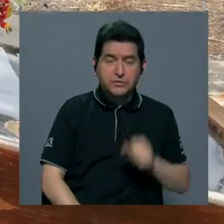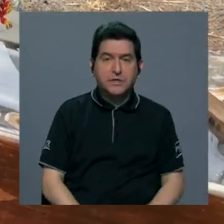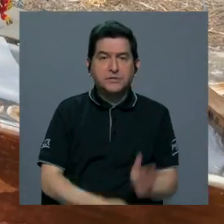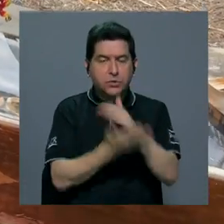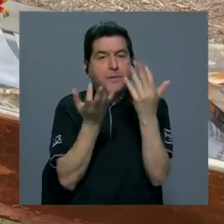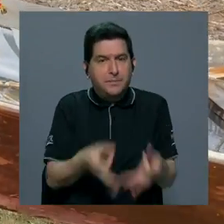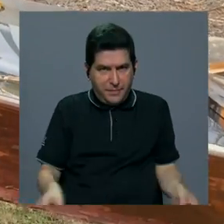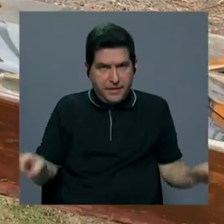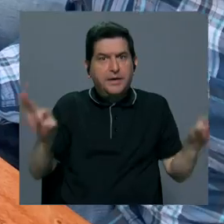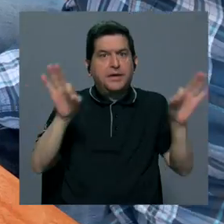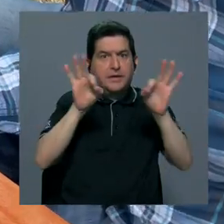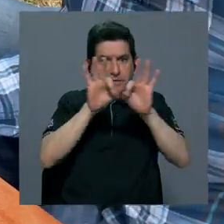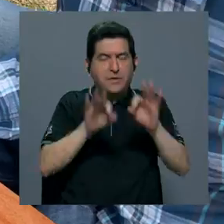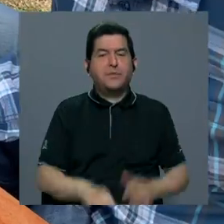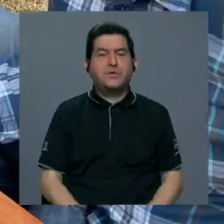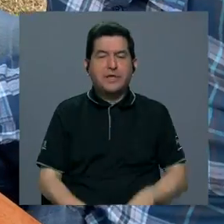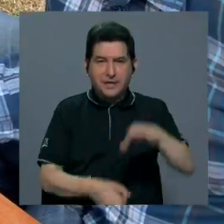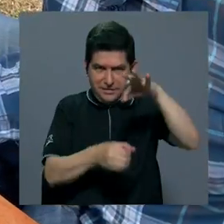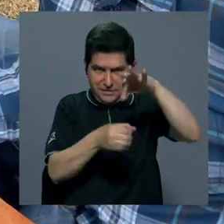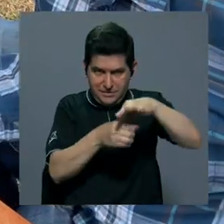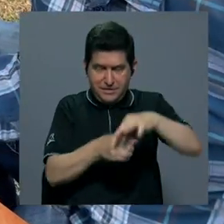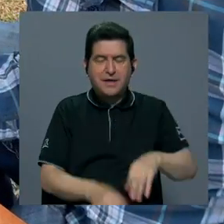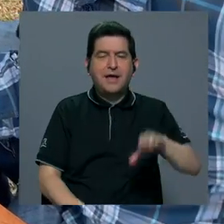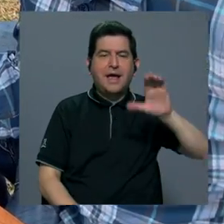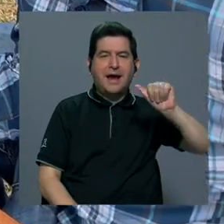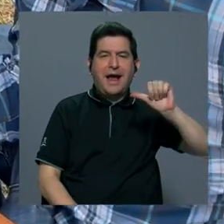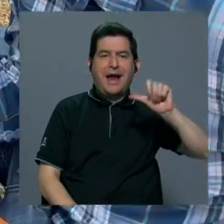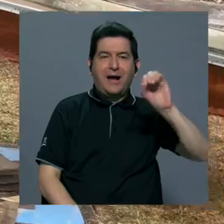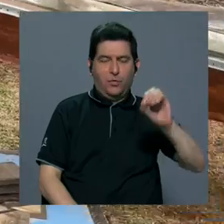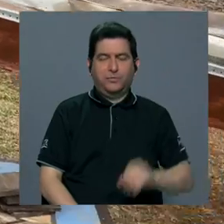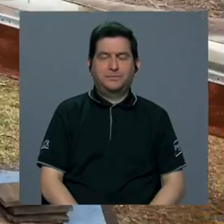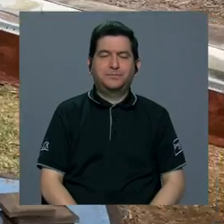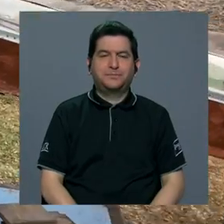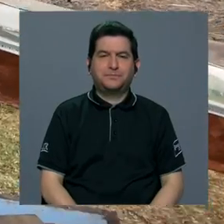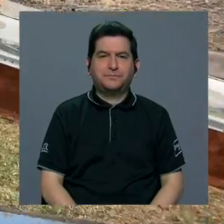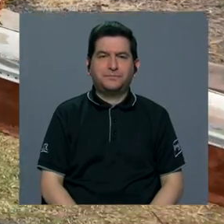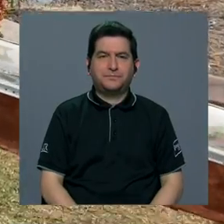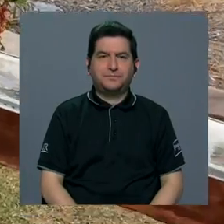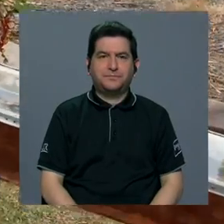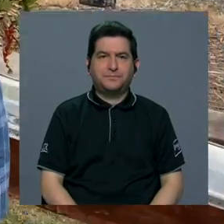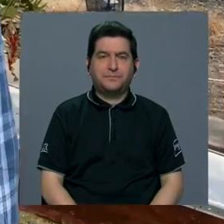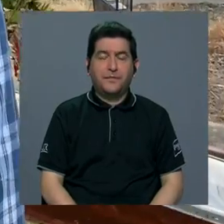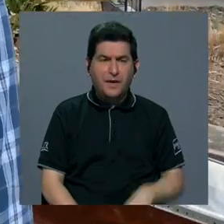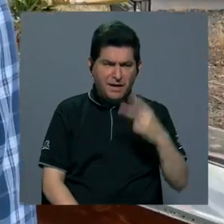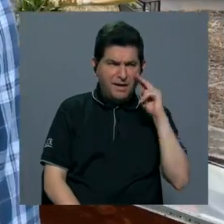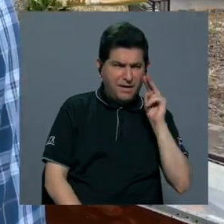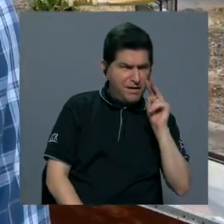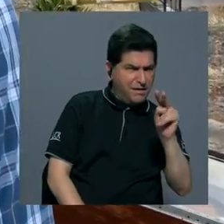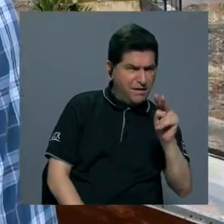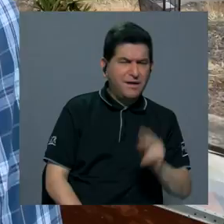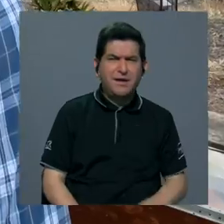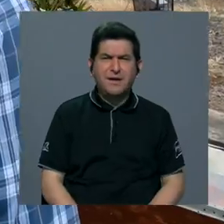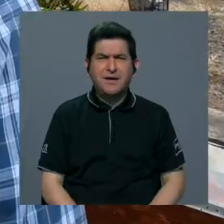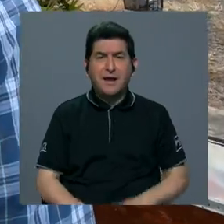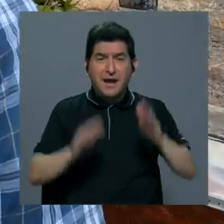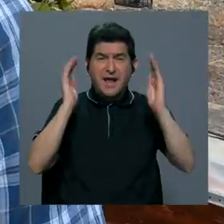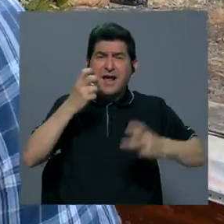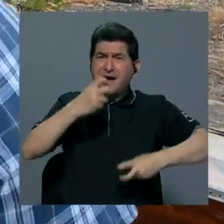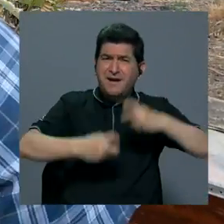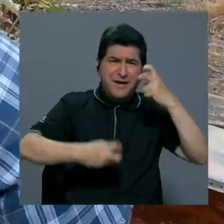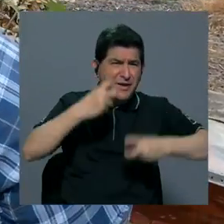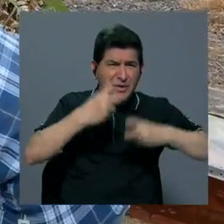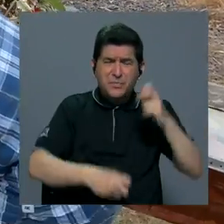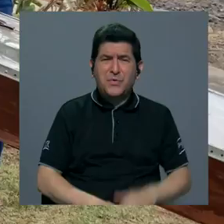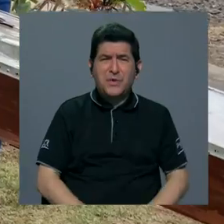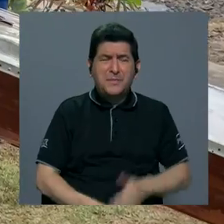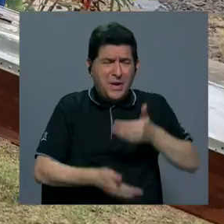secado, que es una parte muy importante del grano del cacao. Entonces, al ver que ese era un gran